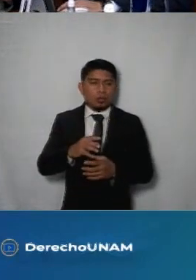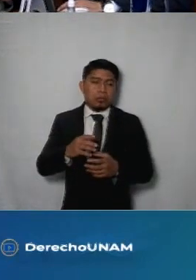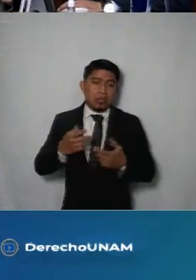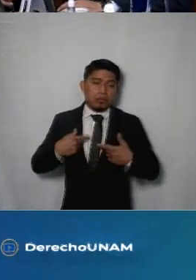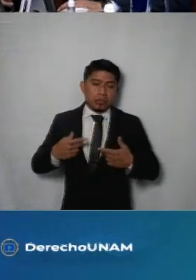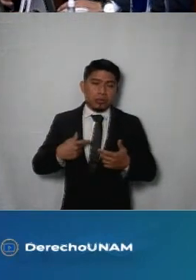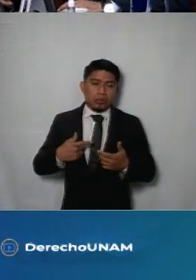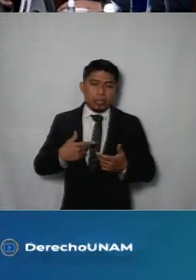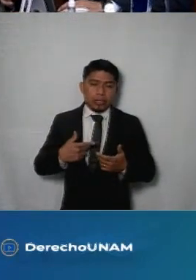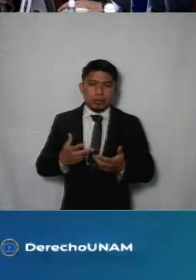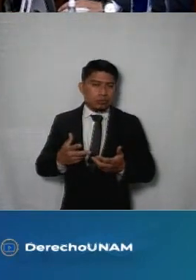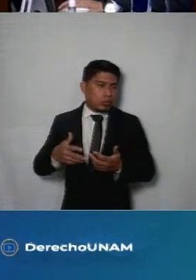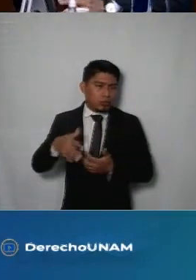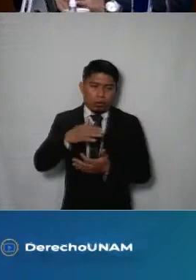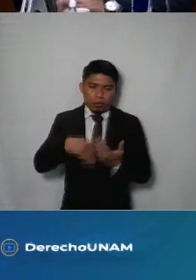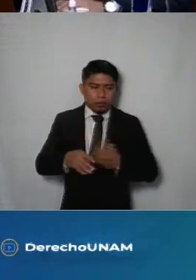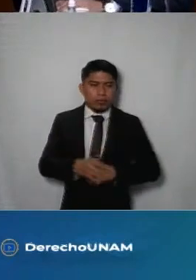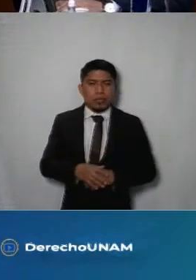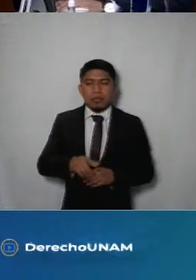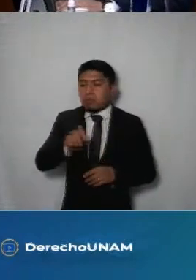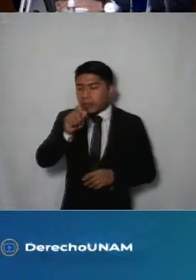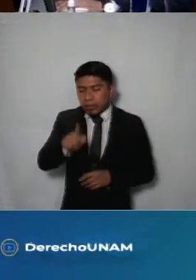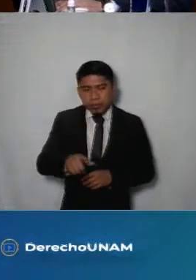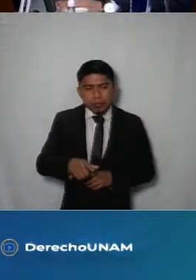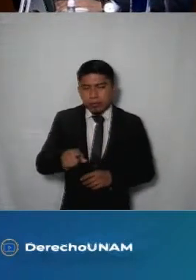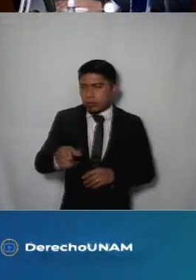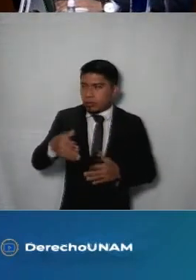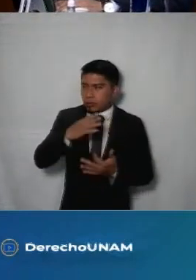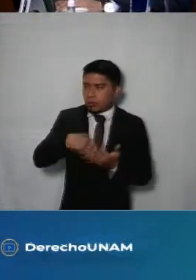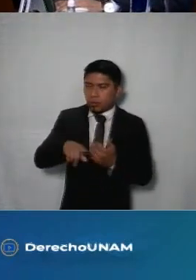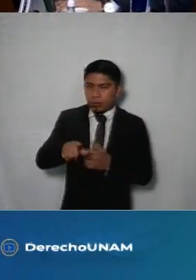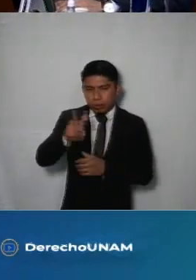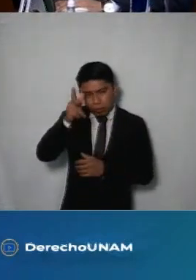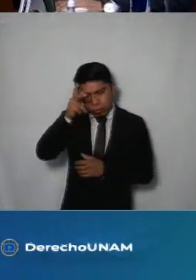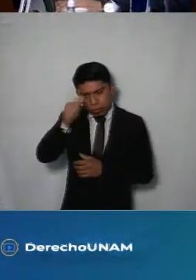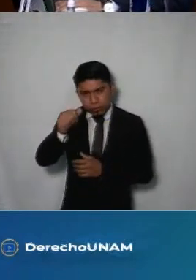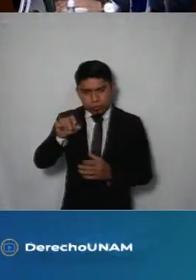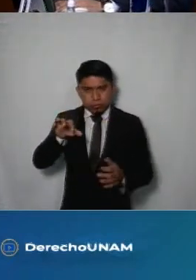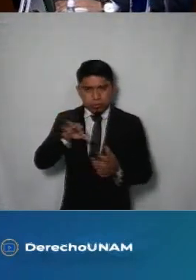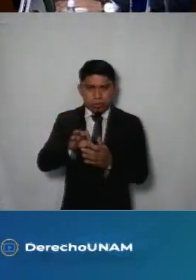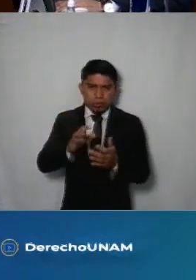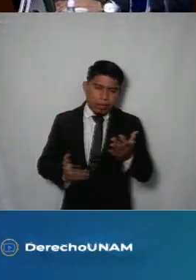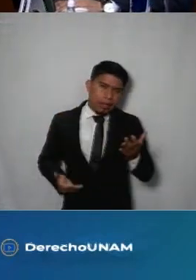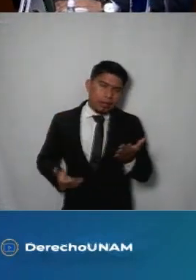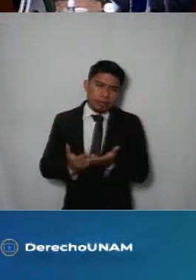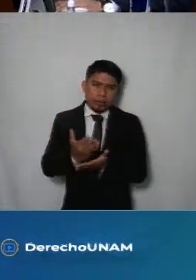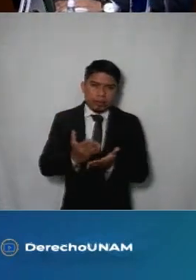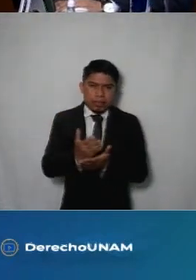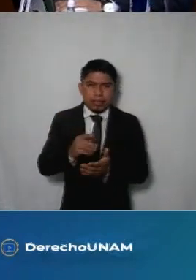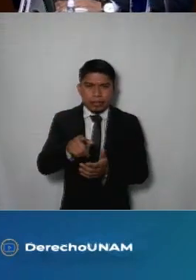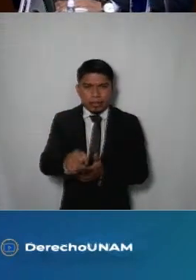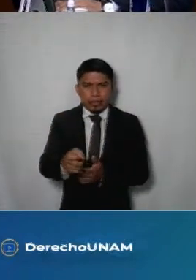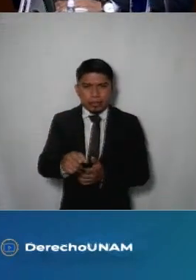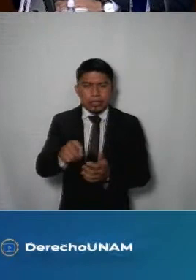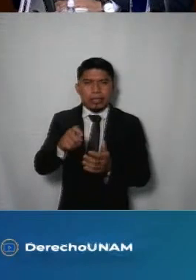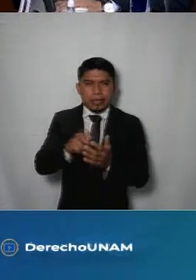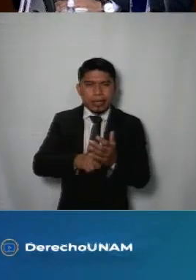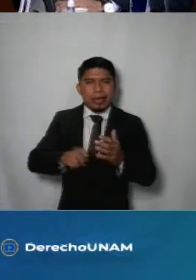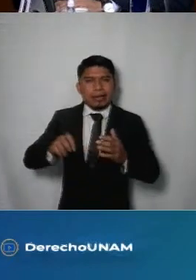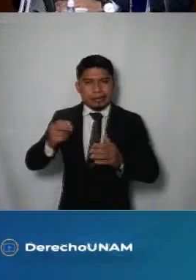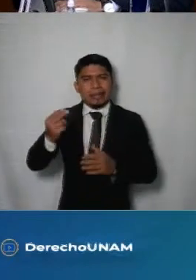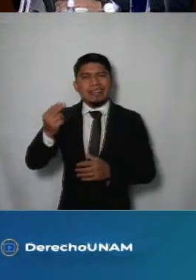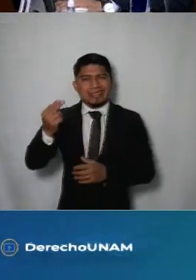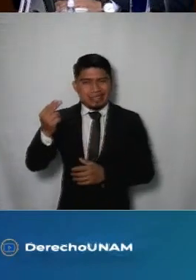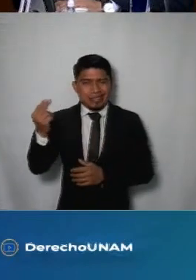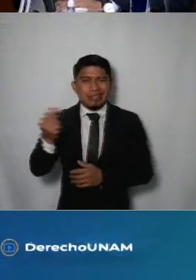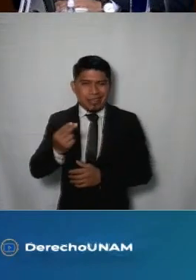a las personas con discapacidad aunado a lo anterior otro concepto relacionado con la accesibilidad es el de ajustes